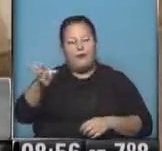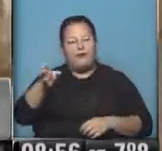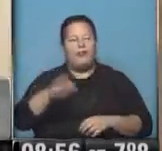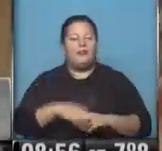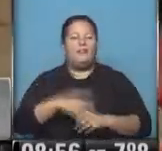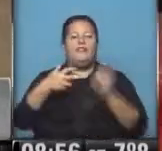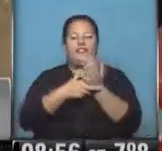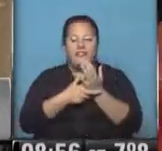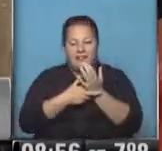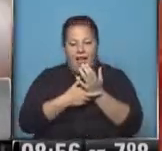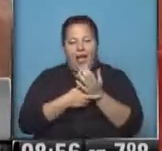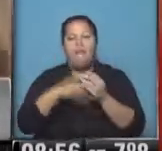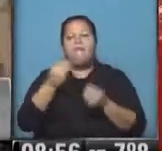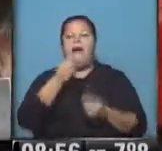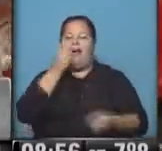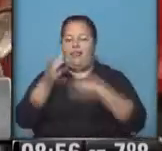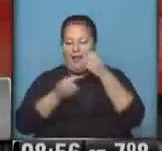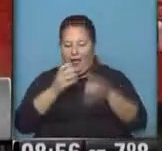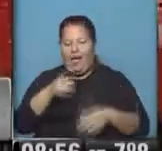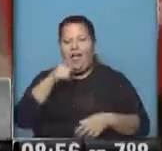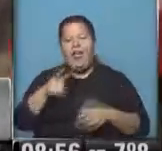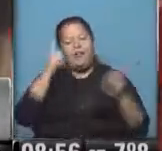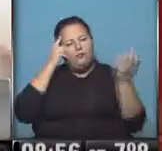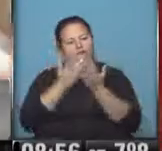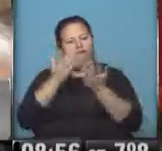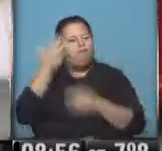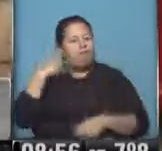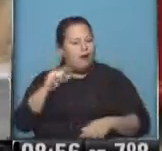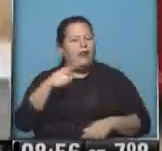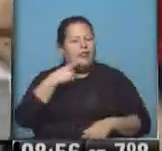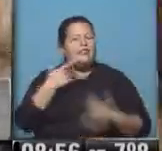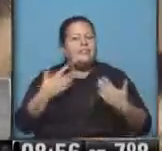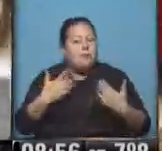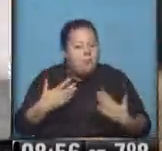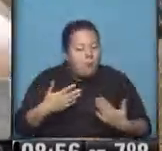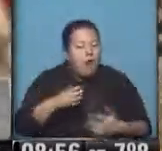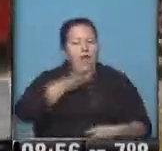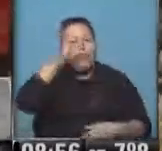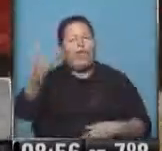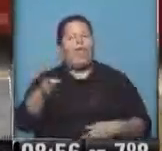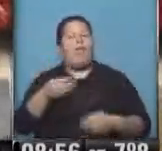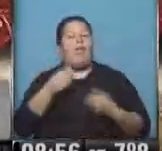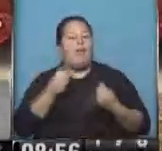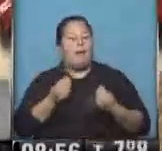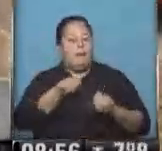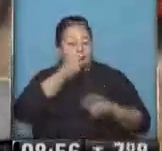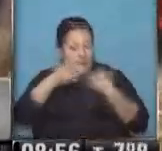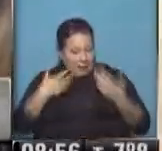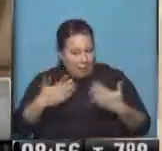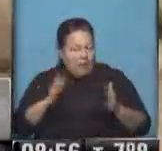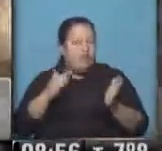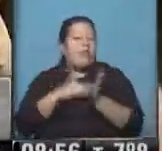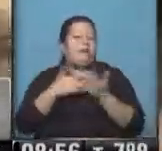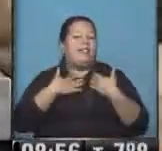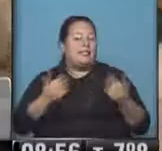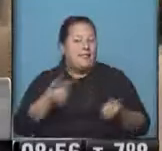fiscalía justamente para declarar, esto se estaba evaluando en las últimas horas y estaba en condiciones justamente de hacerlo dado el estado de